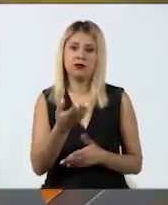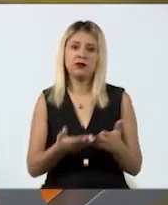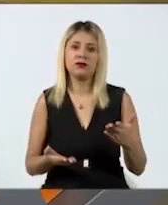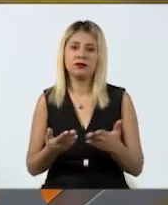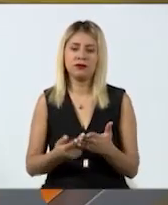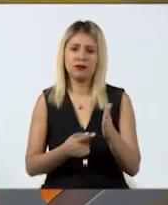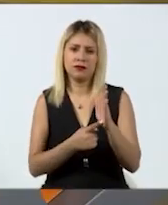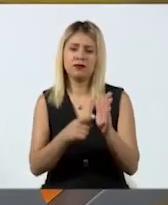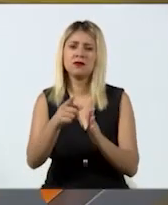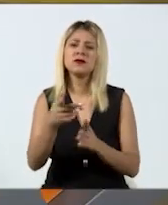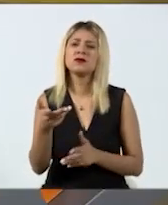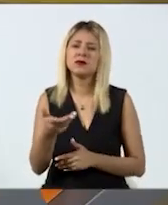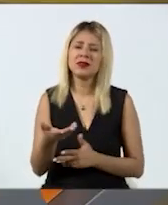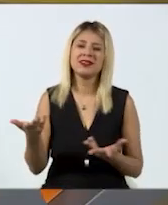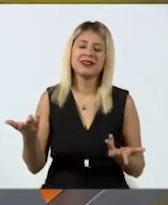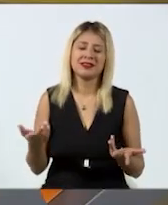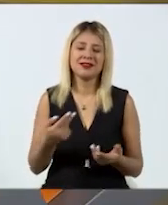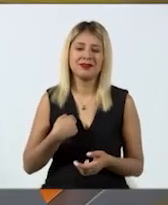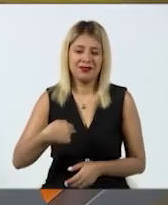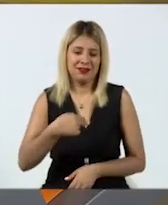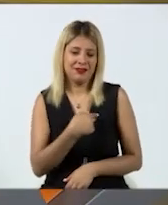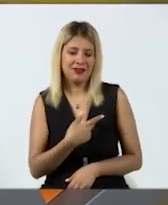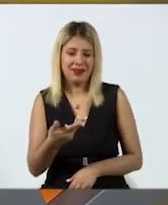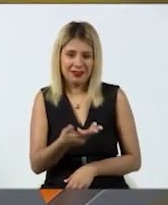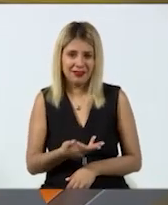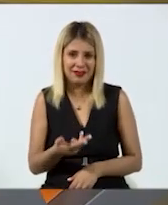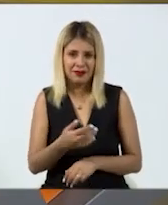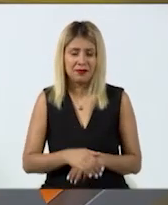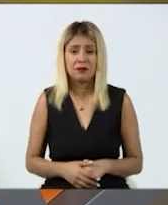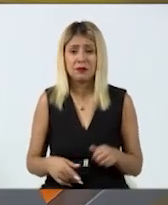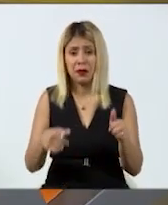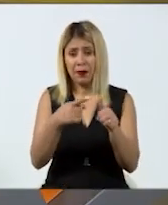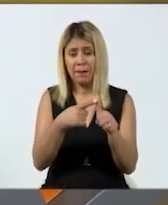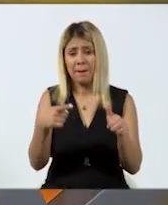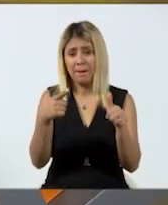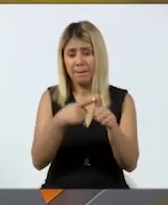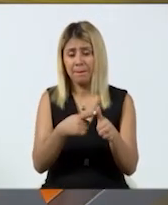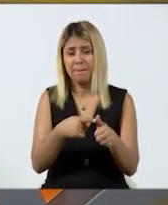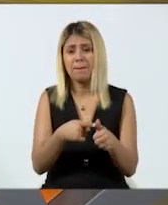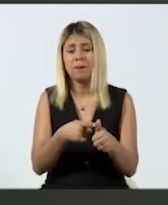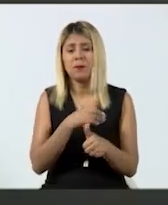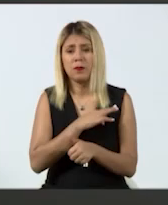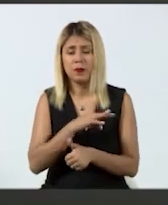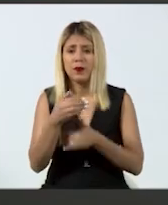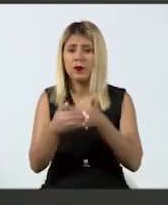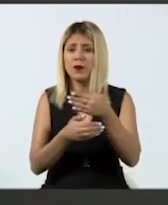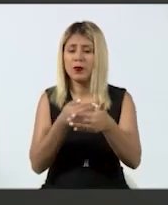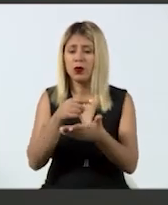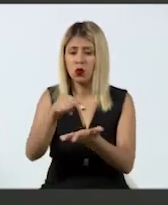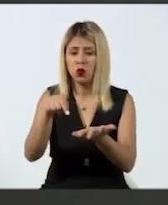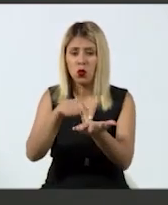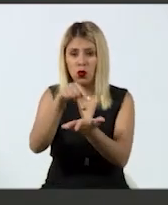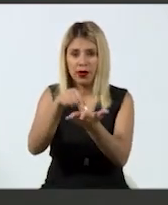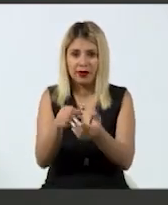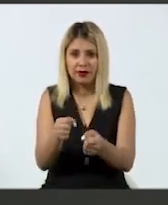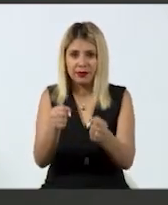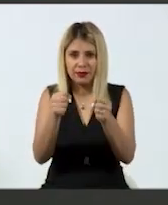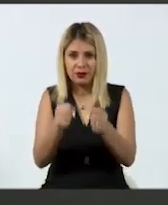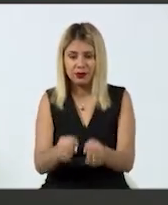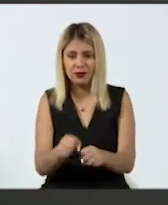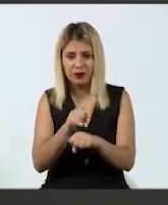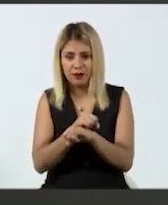¿qué nos toca hacer a nosotros? ¿Qué nos toca hacer? Primeramente, guarecernos en un lugar seguro, estar